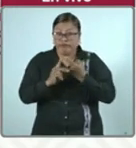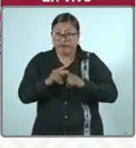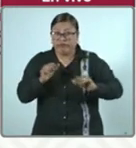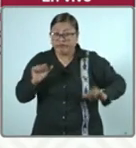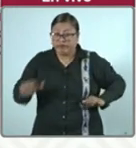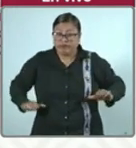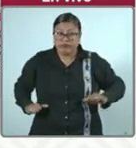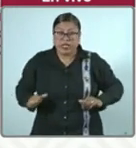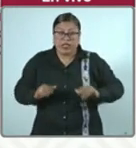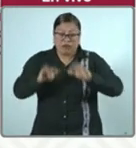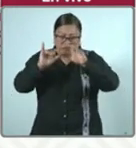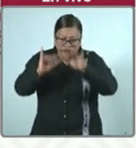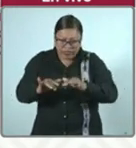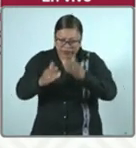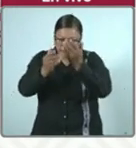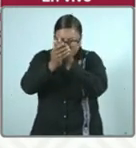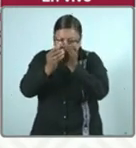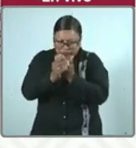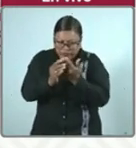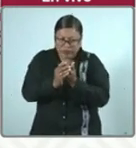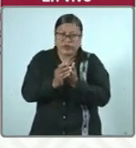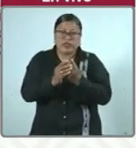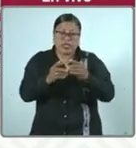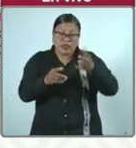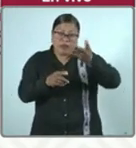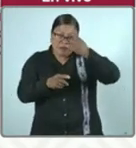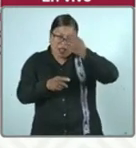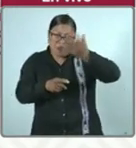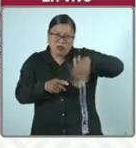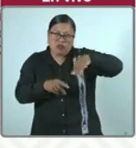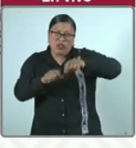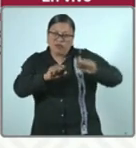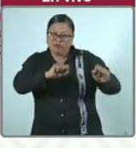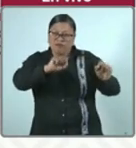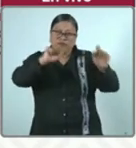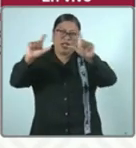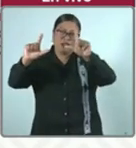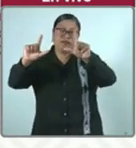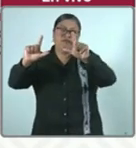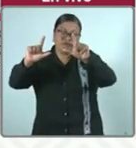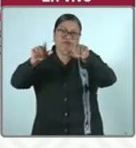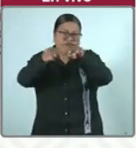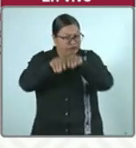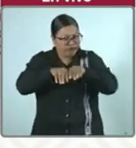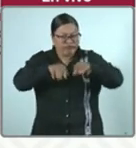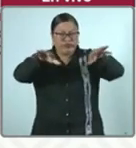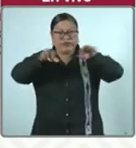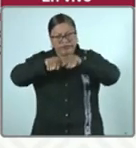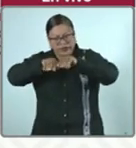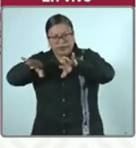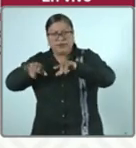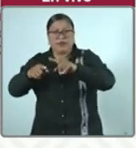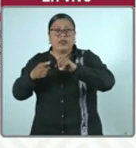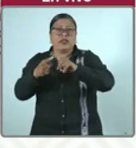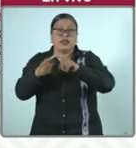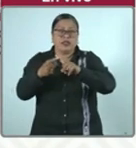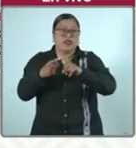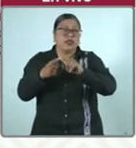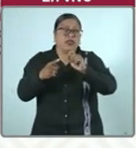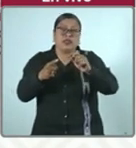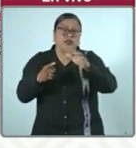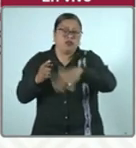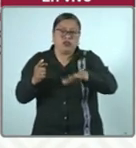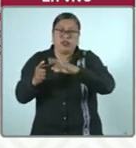inició el expediente, se elaboraron las cédulas de búsqueda. Estas cédulas de búsqueda justamente corresponden a una búsqueda